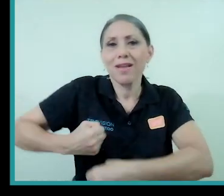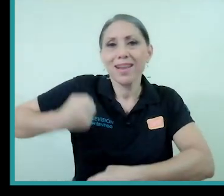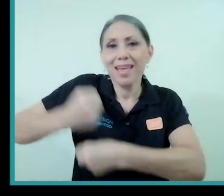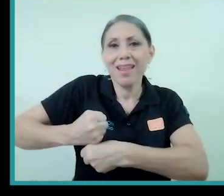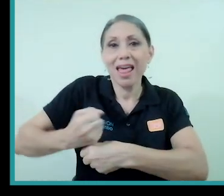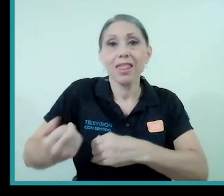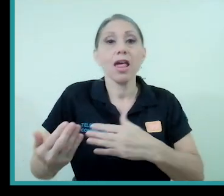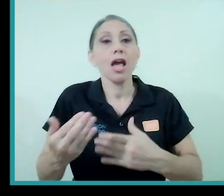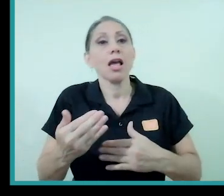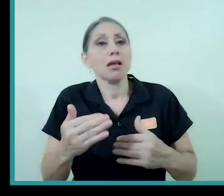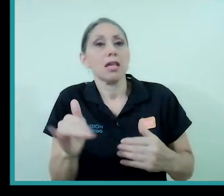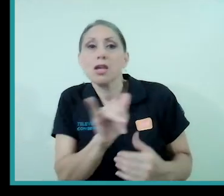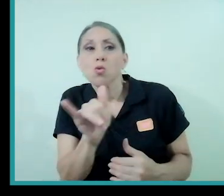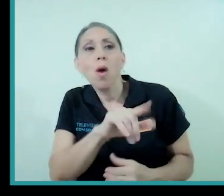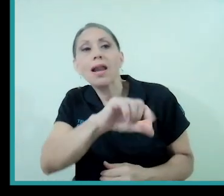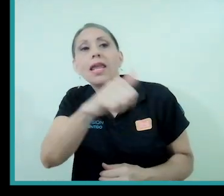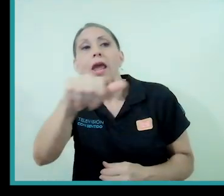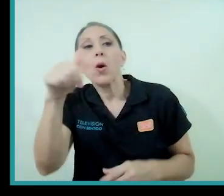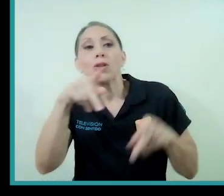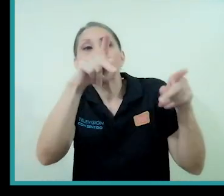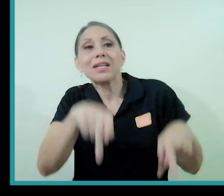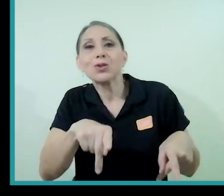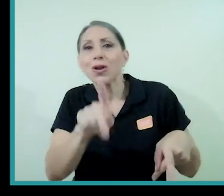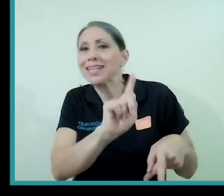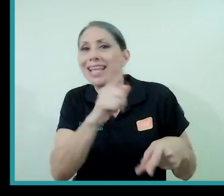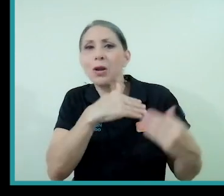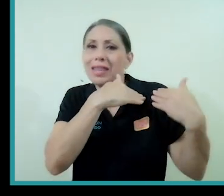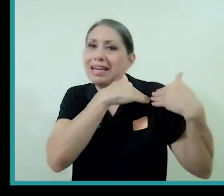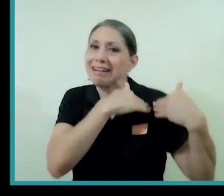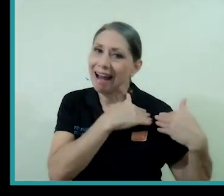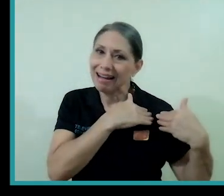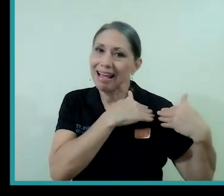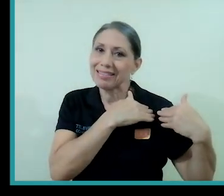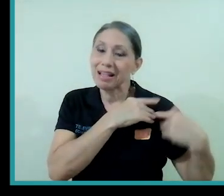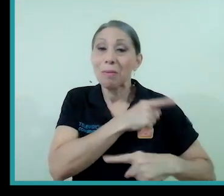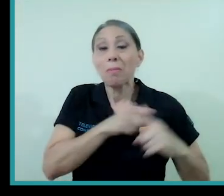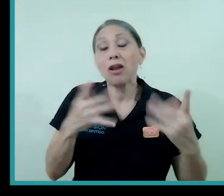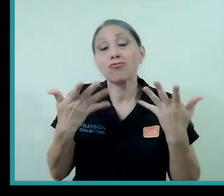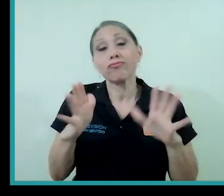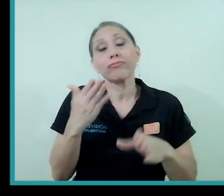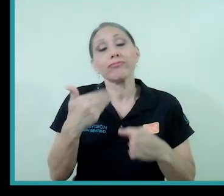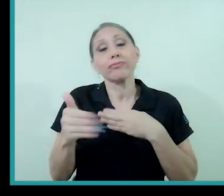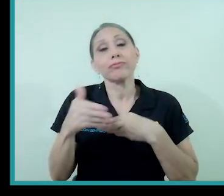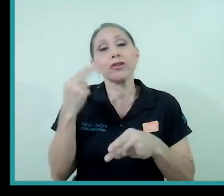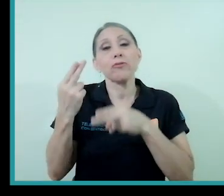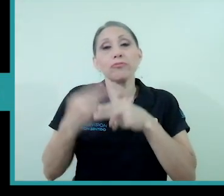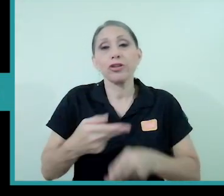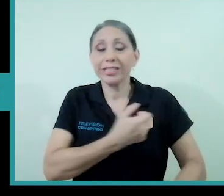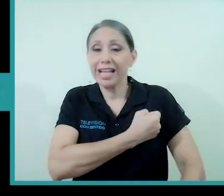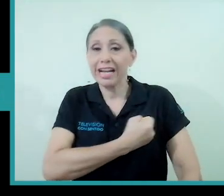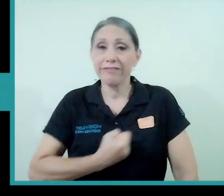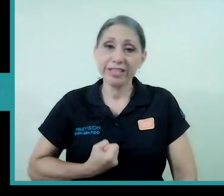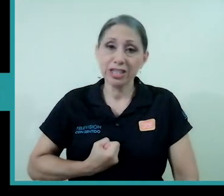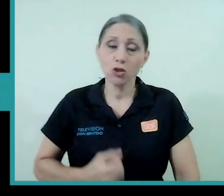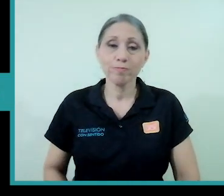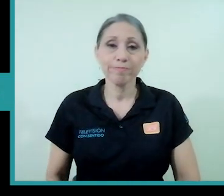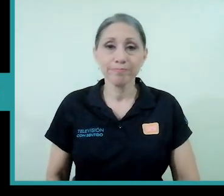tienen esas recargas de cuido en nombre del sacrificio cierto